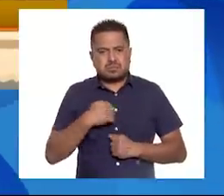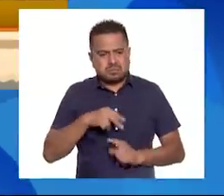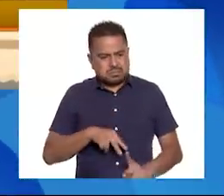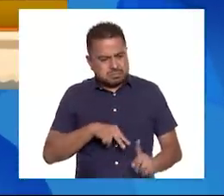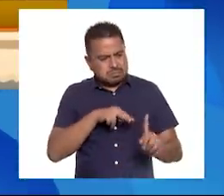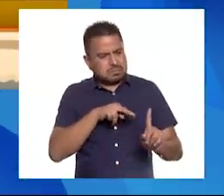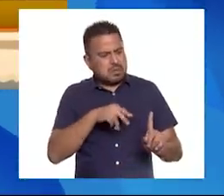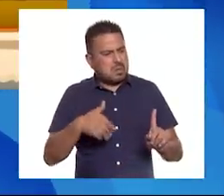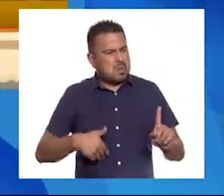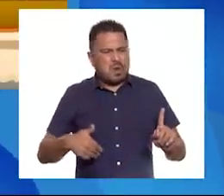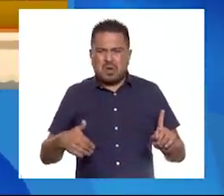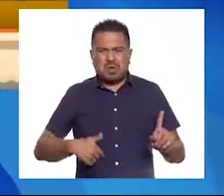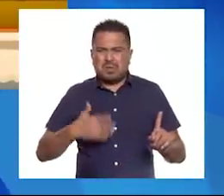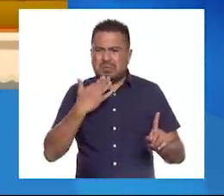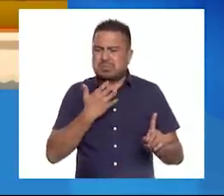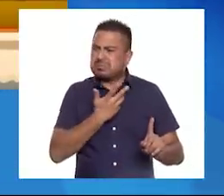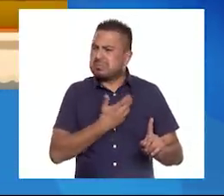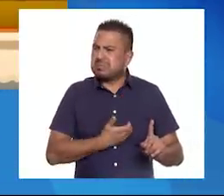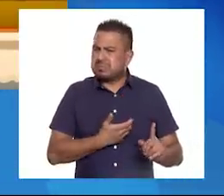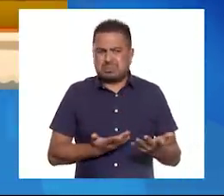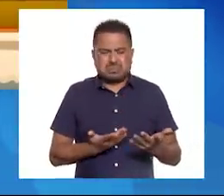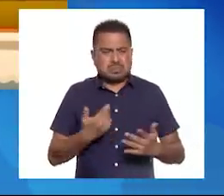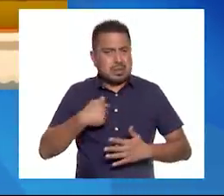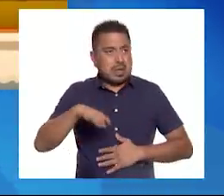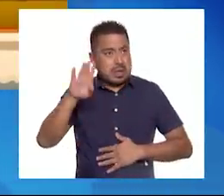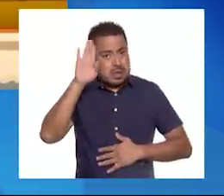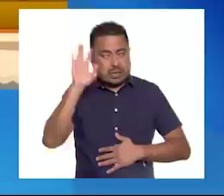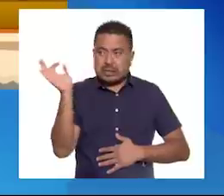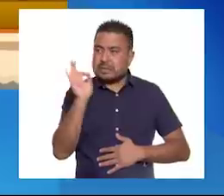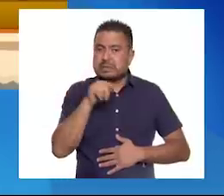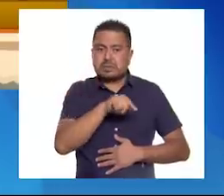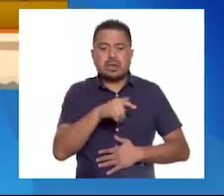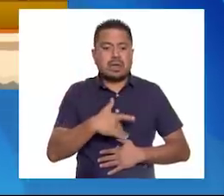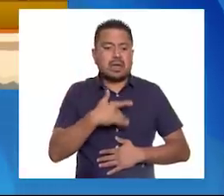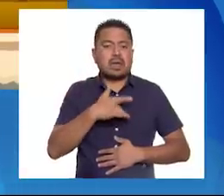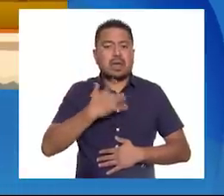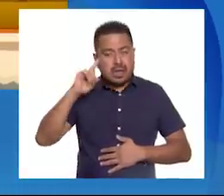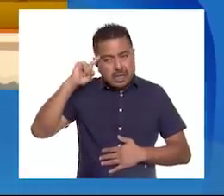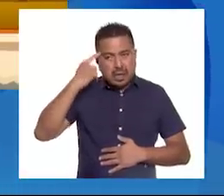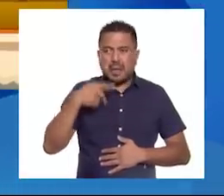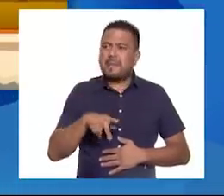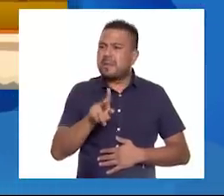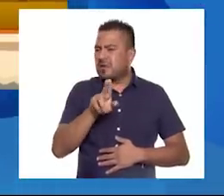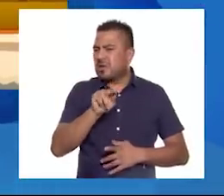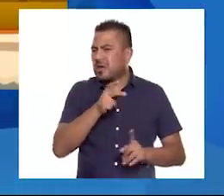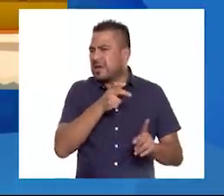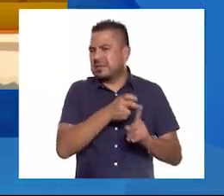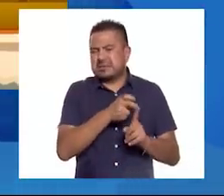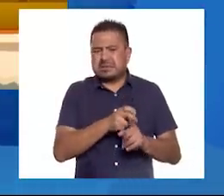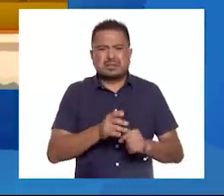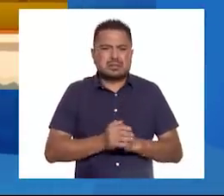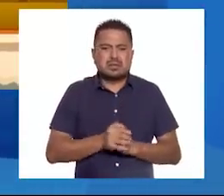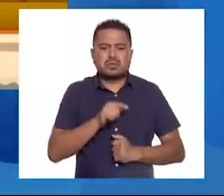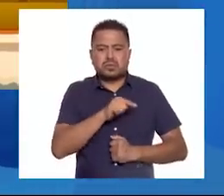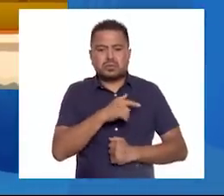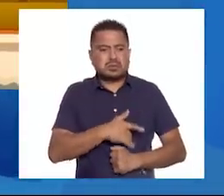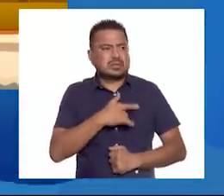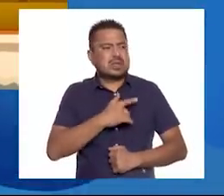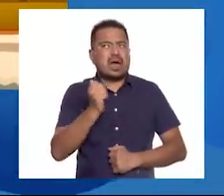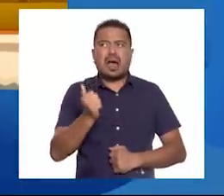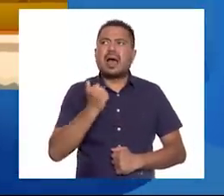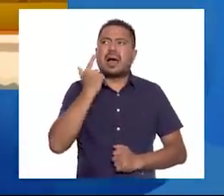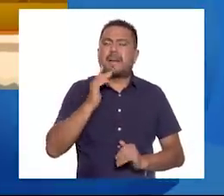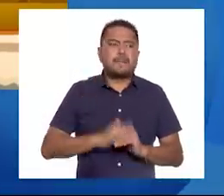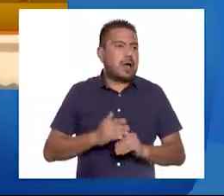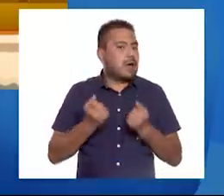molesta, tampoco disgustada. Pensaría que estás enojada, pero tampoco es eso. Tú sientes algo mucho